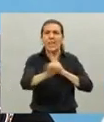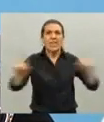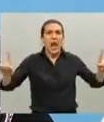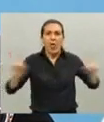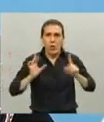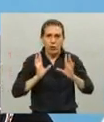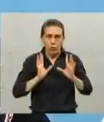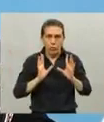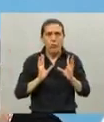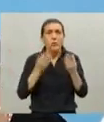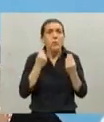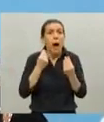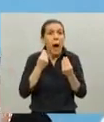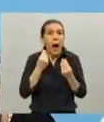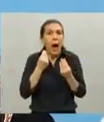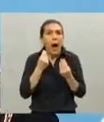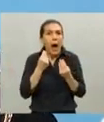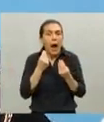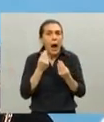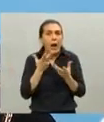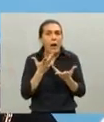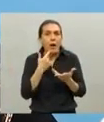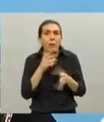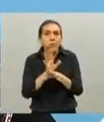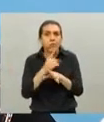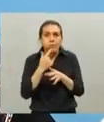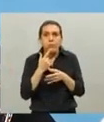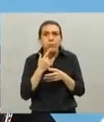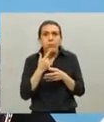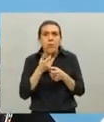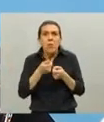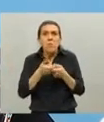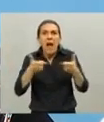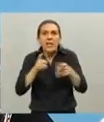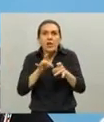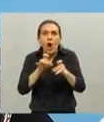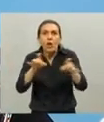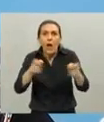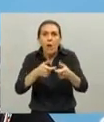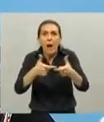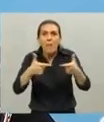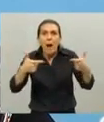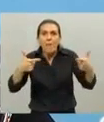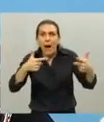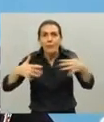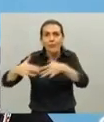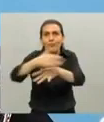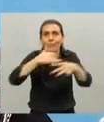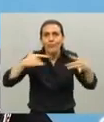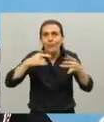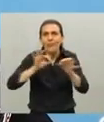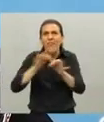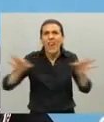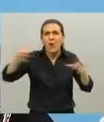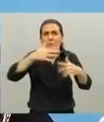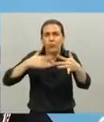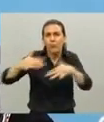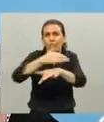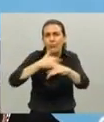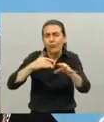evitar el contagio, la circulación del virus,